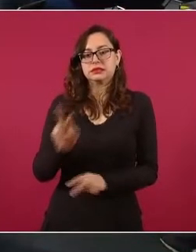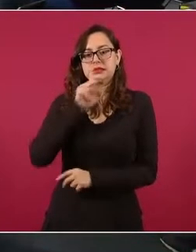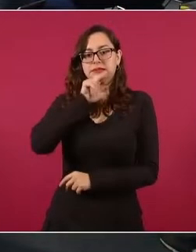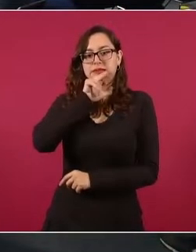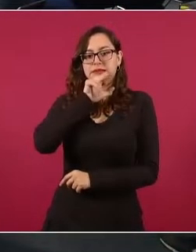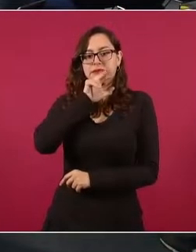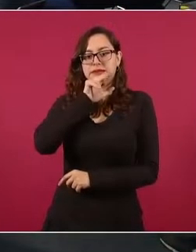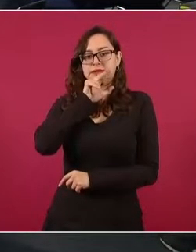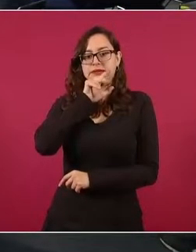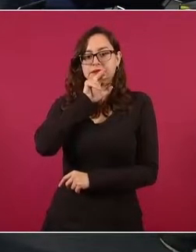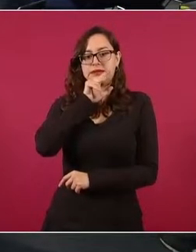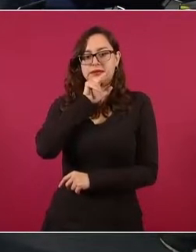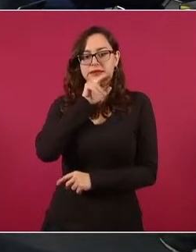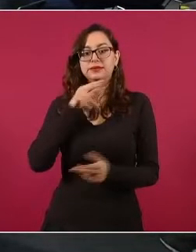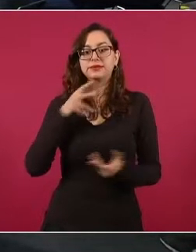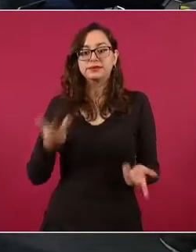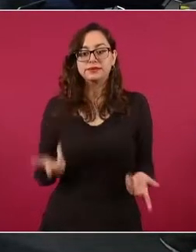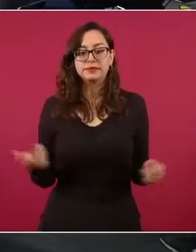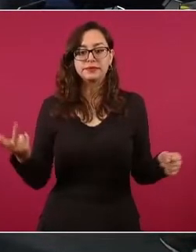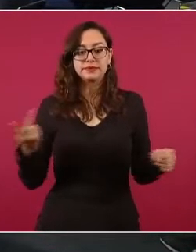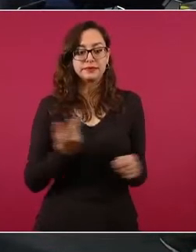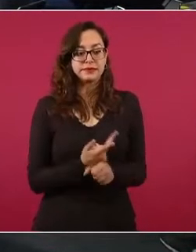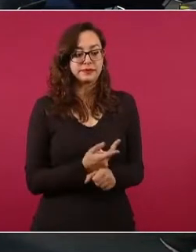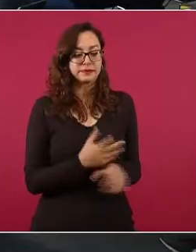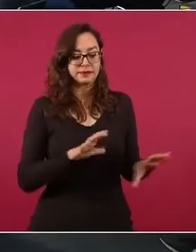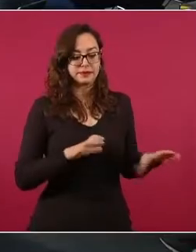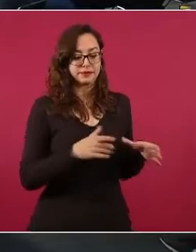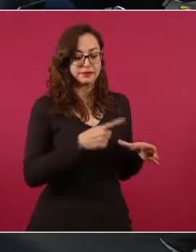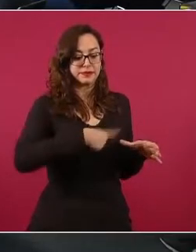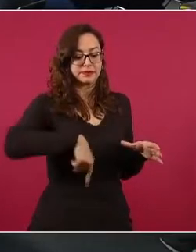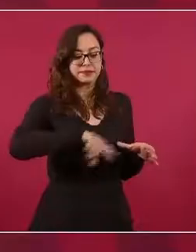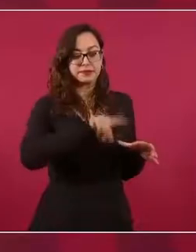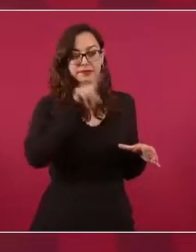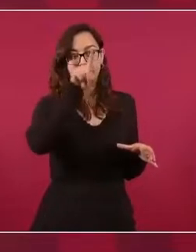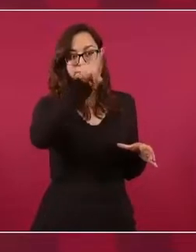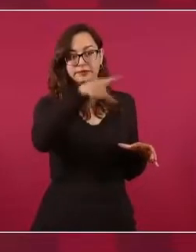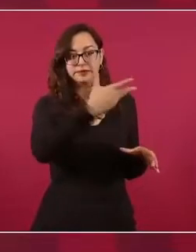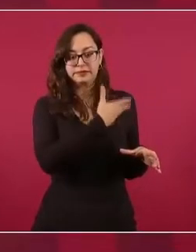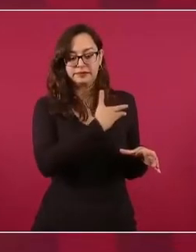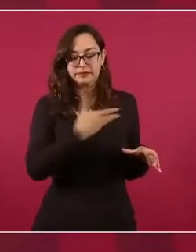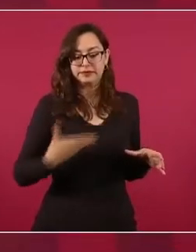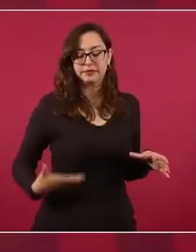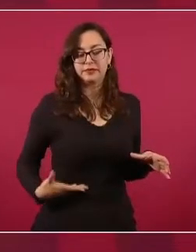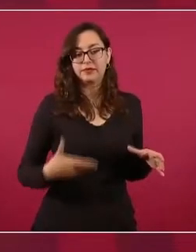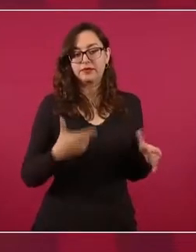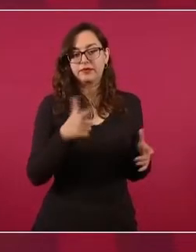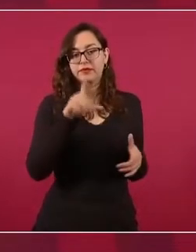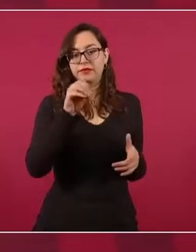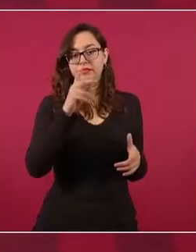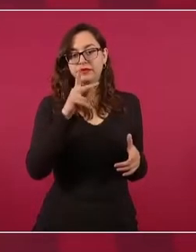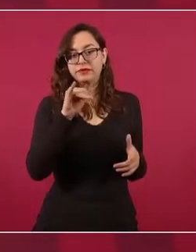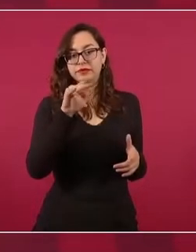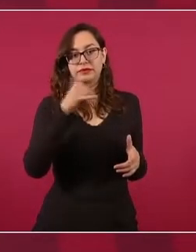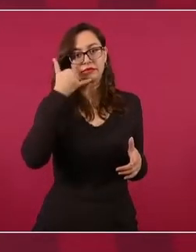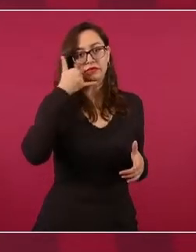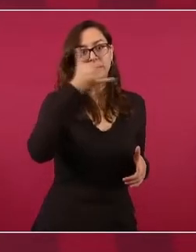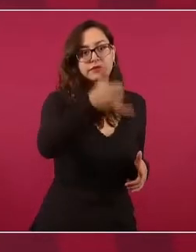Y hablaron a los pinos y les contestaron de los pinos, que no se preocuparan.